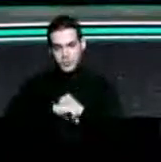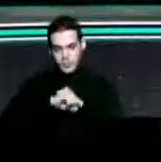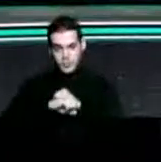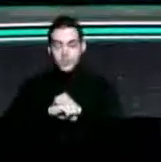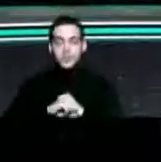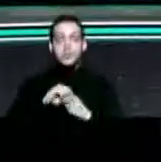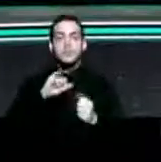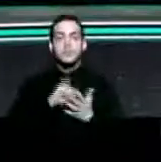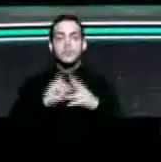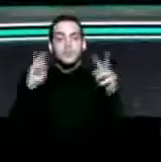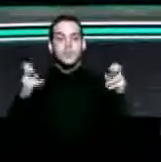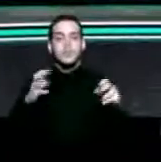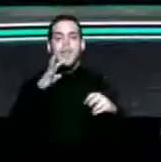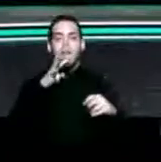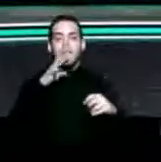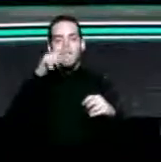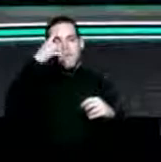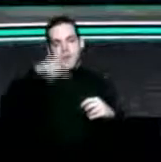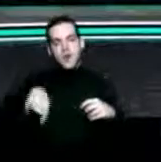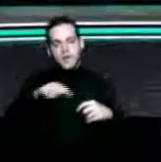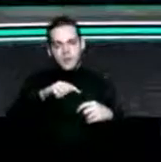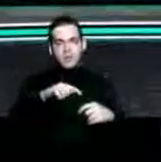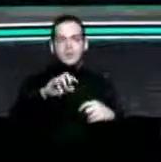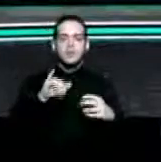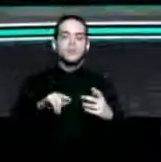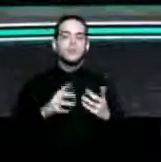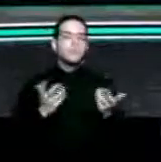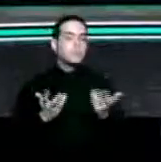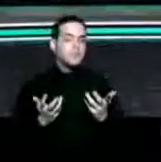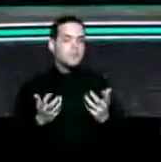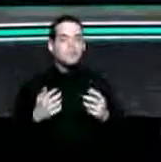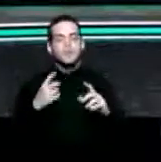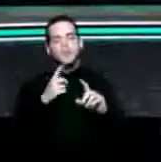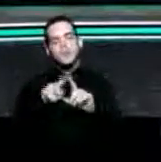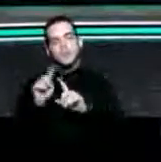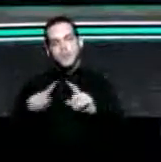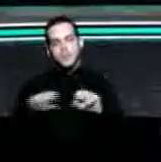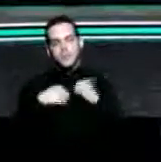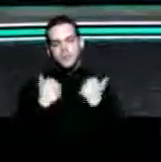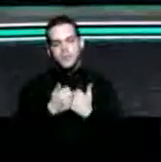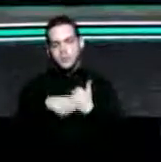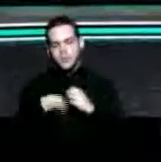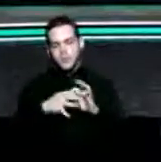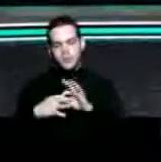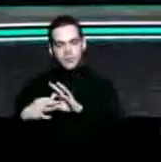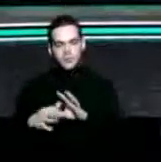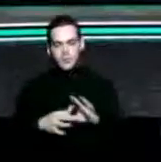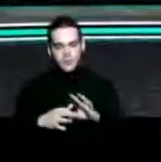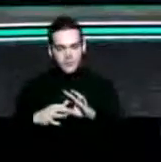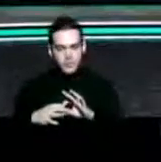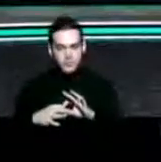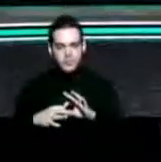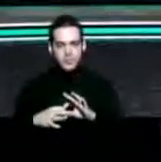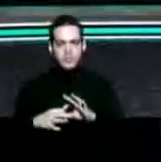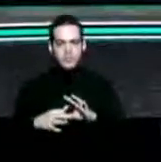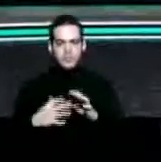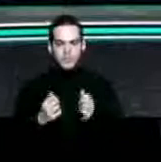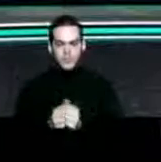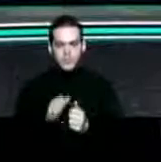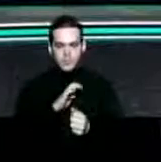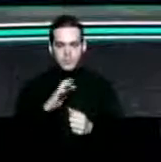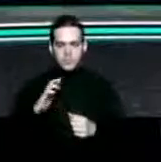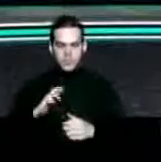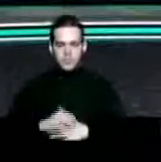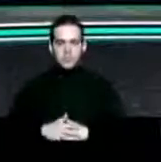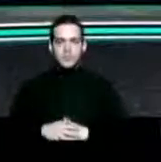un esfuerzo de múltiples agencias y entidades que se han unido al Pacto Social por la Niñez que ha gestado la Cámara de Representantes. Mayra